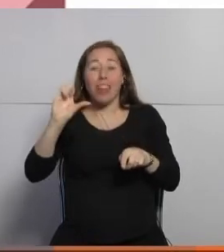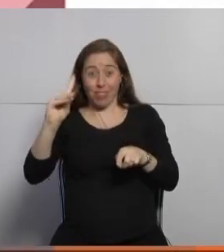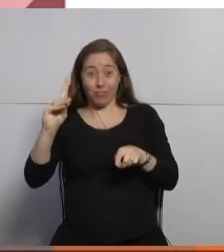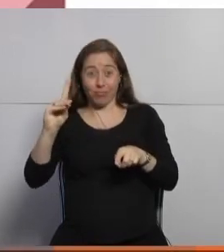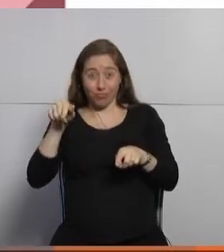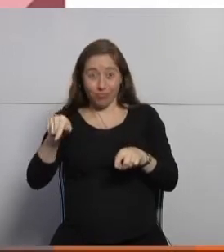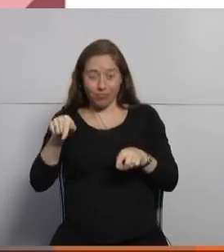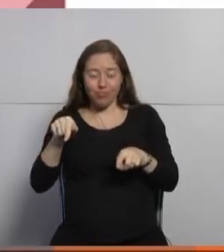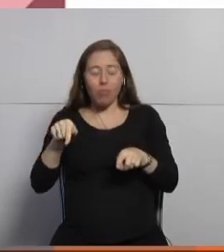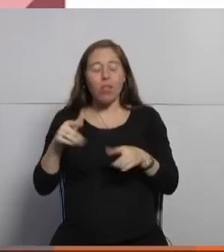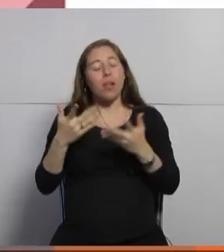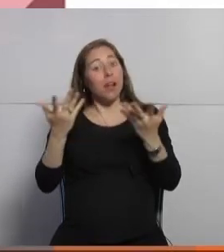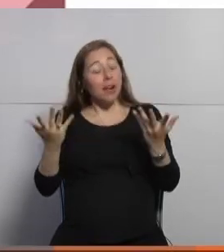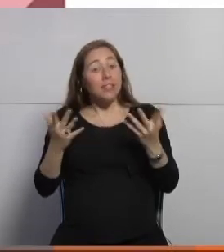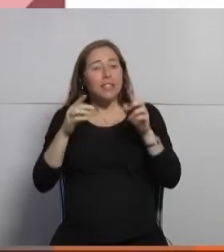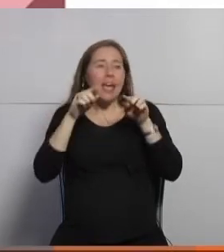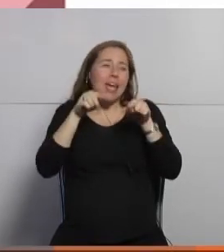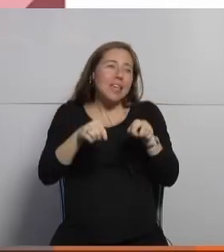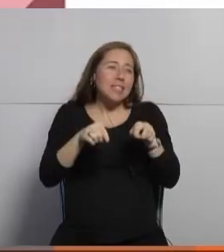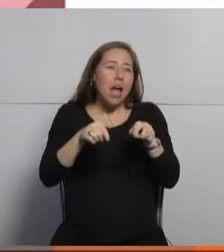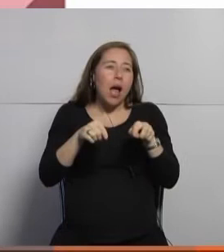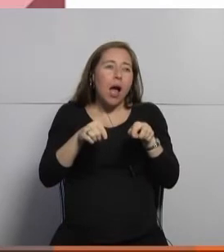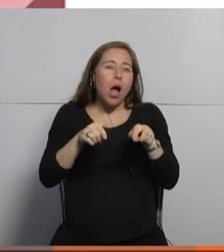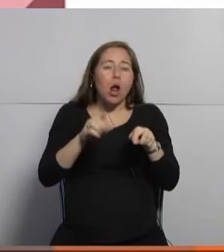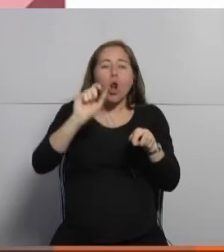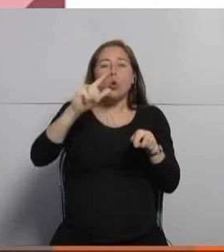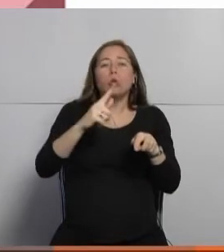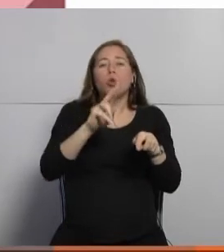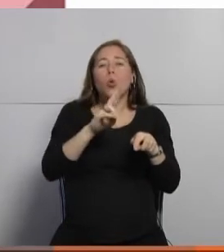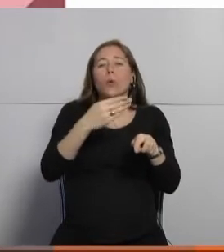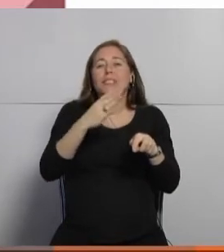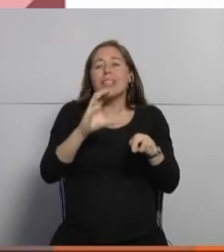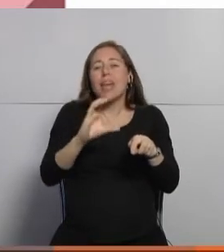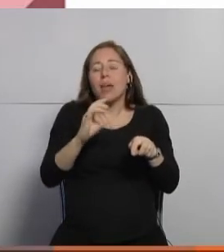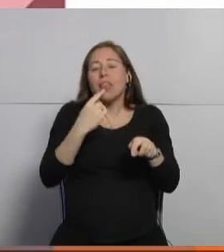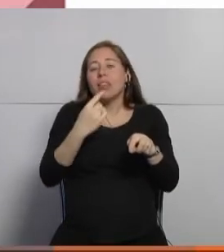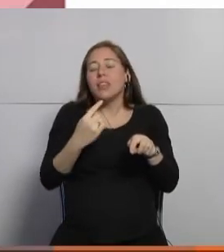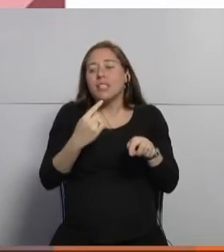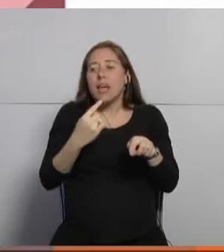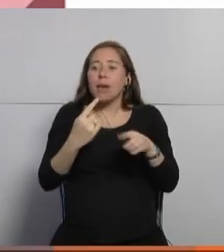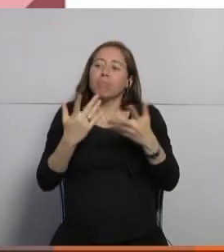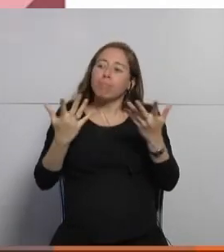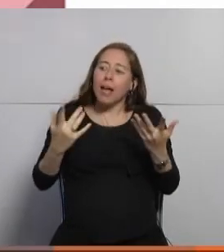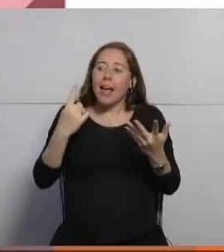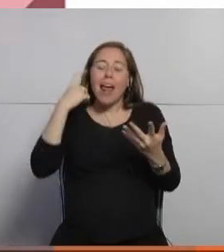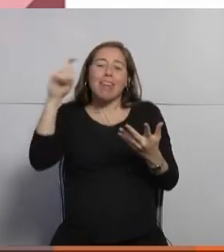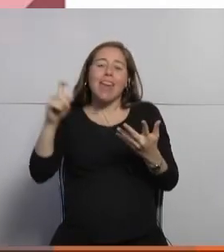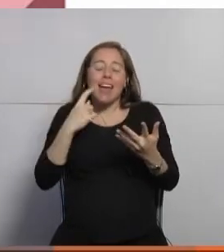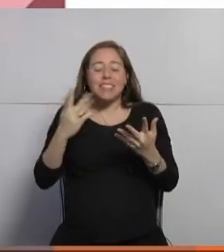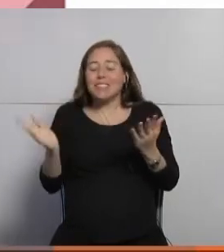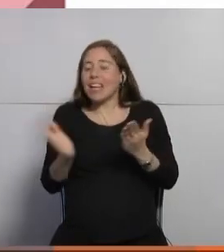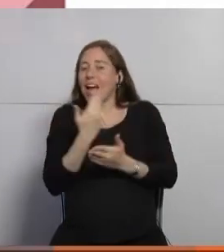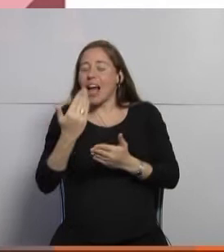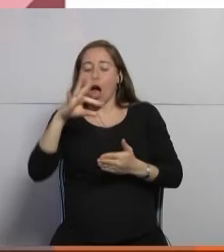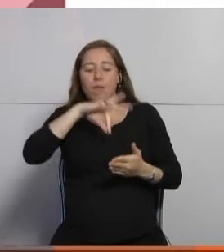la luz UVC digamos se usa en laboratorios justamente para compartir la eliminación de bacterias